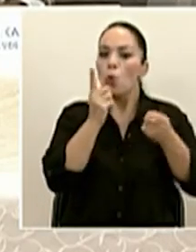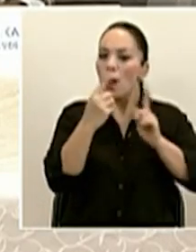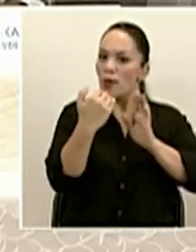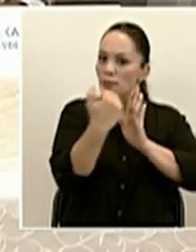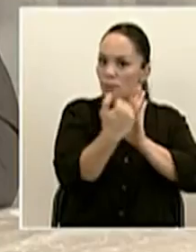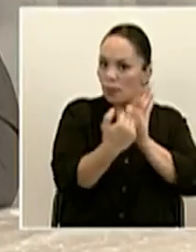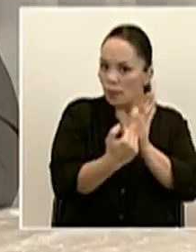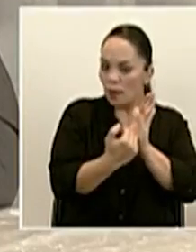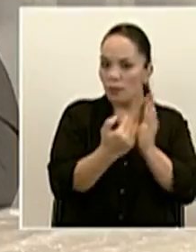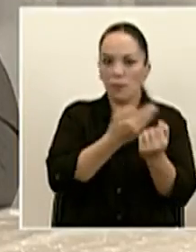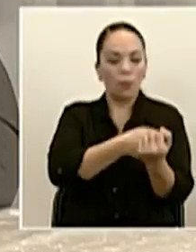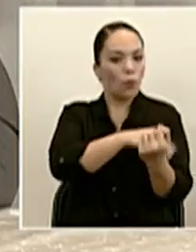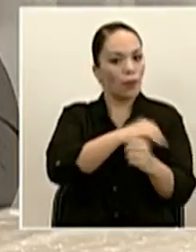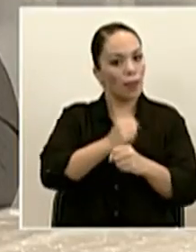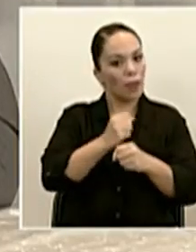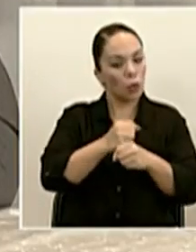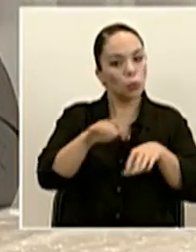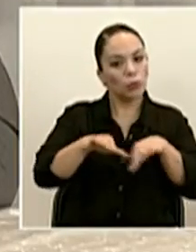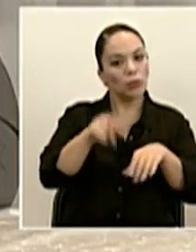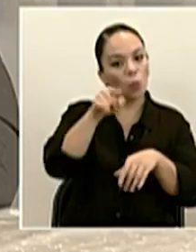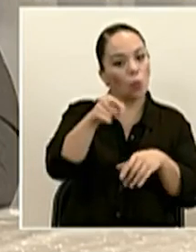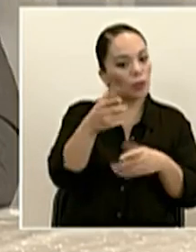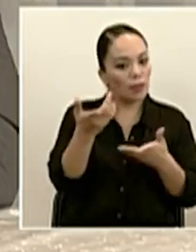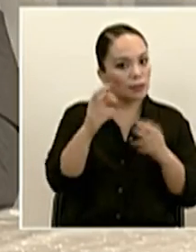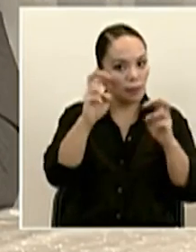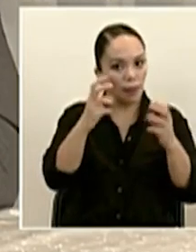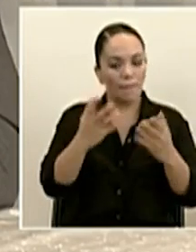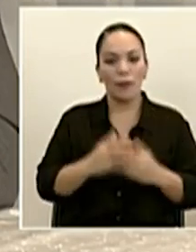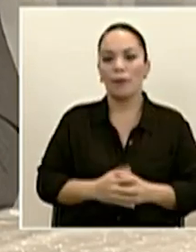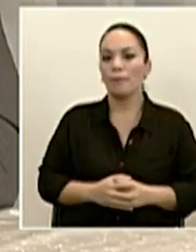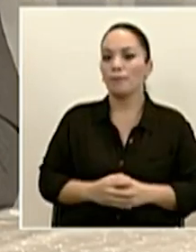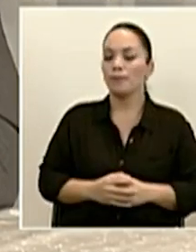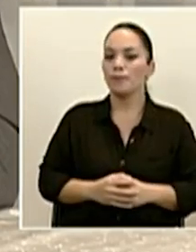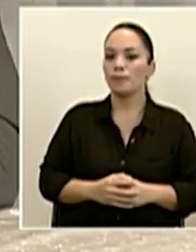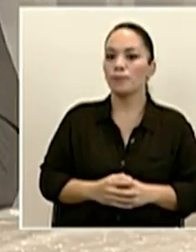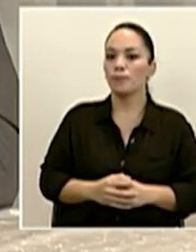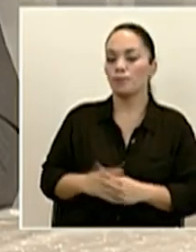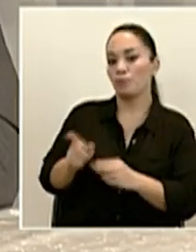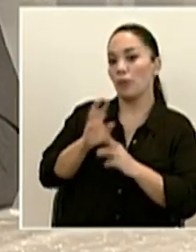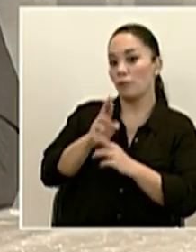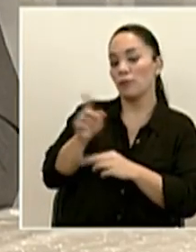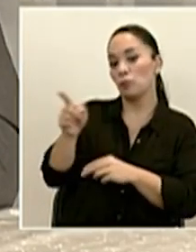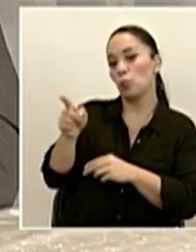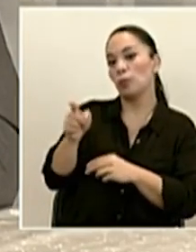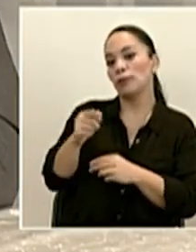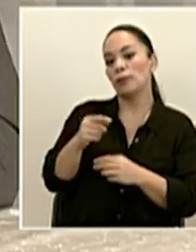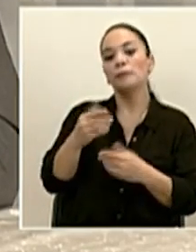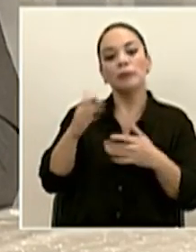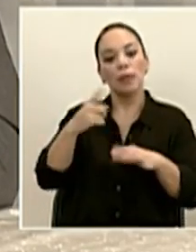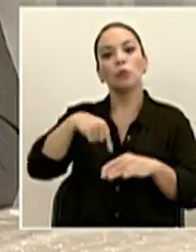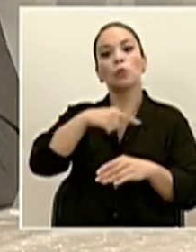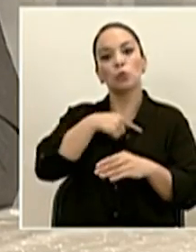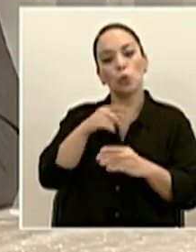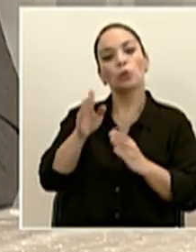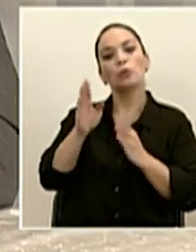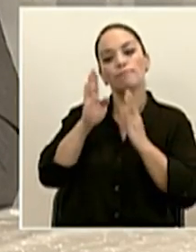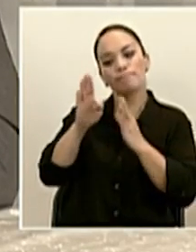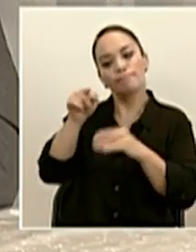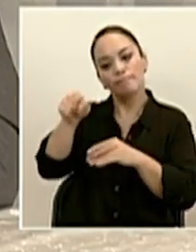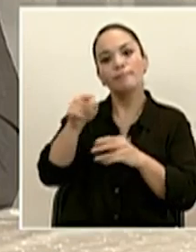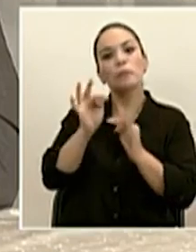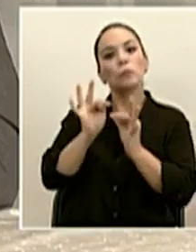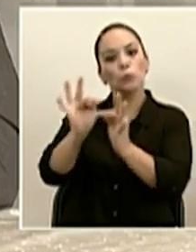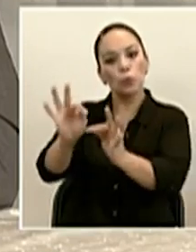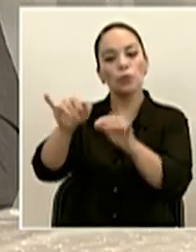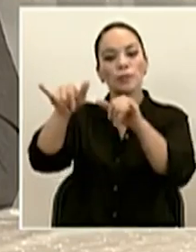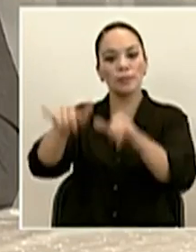tomando el Poder Ejecutivo en esta línea? Se han tomado todas las medidas, sobre todo con los turistas que han permanecido en el